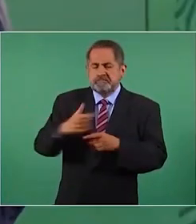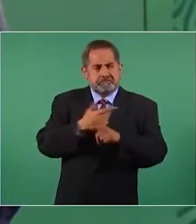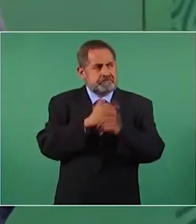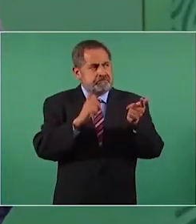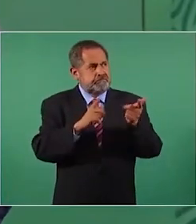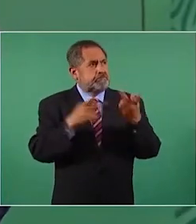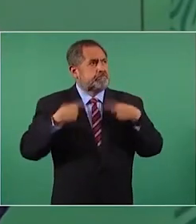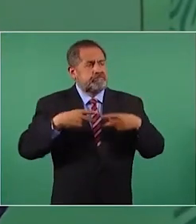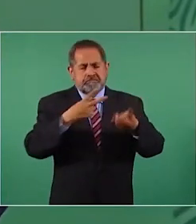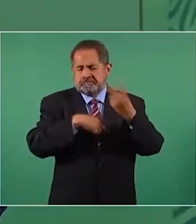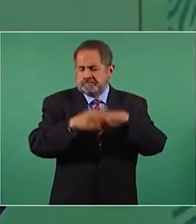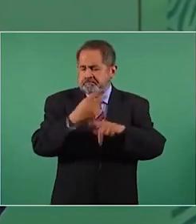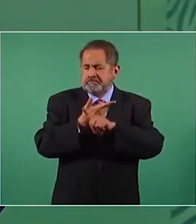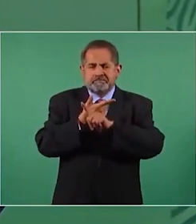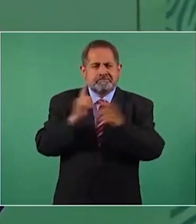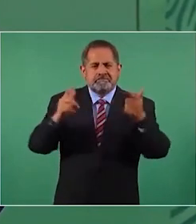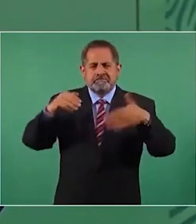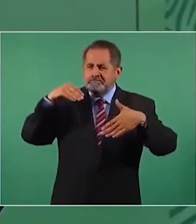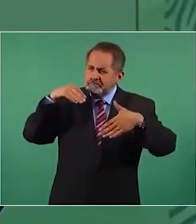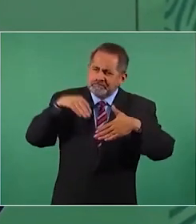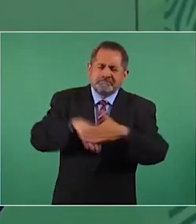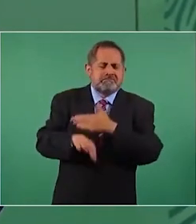México es un país libre.